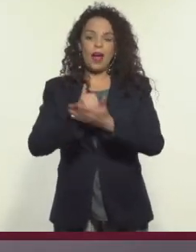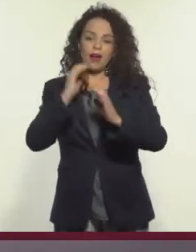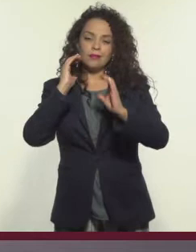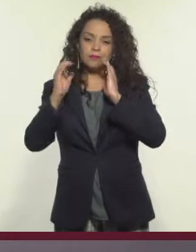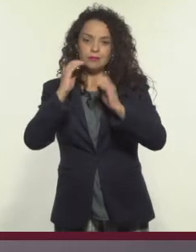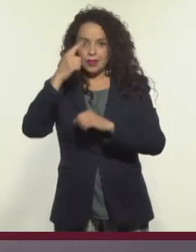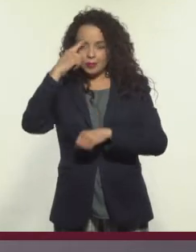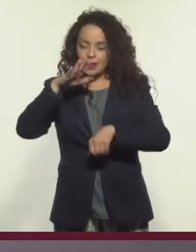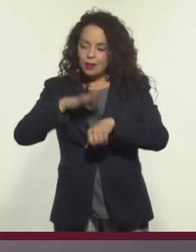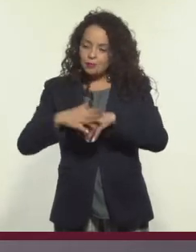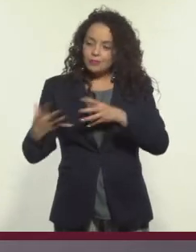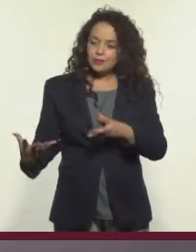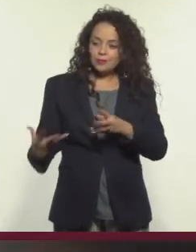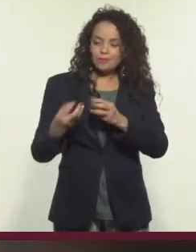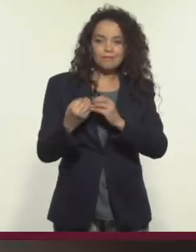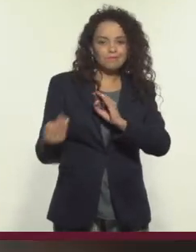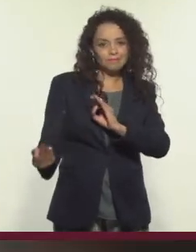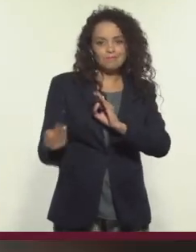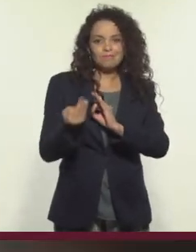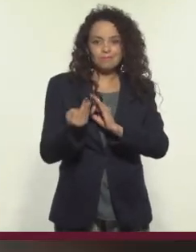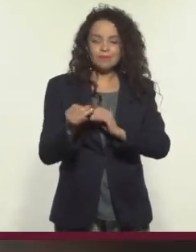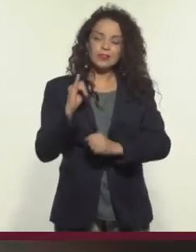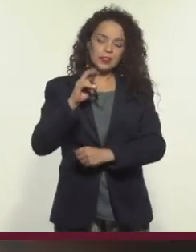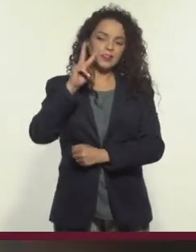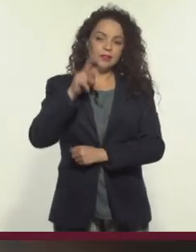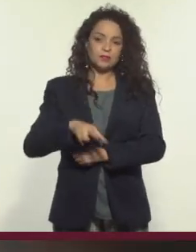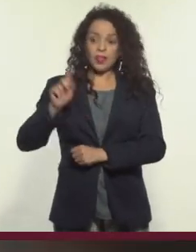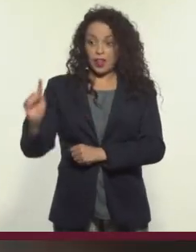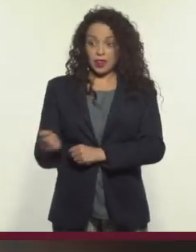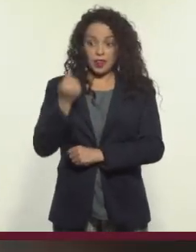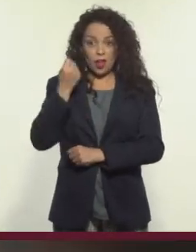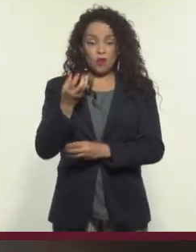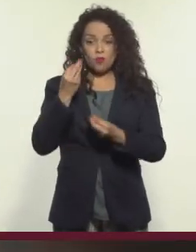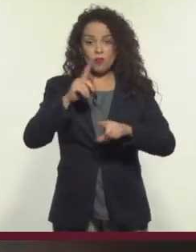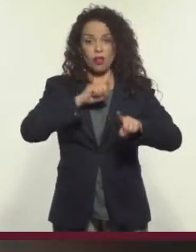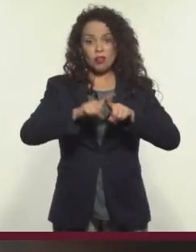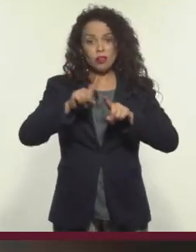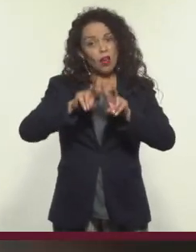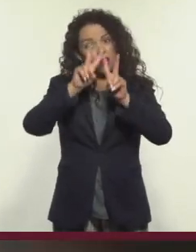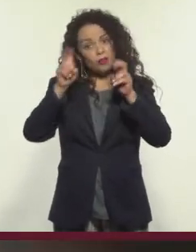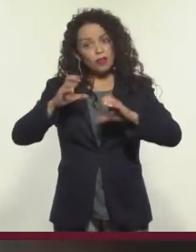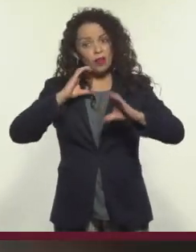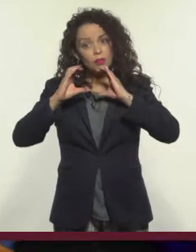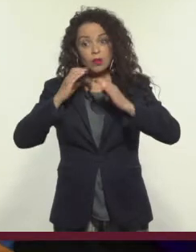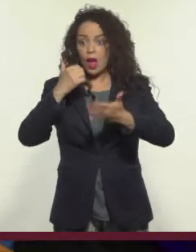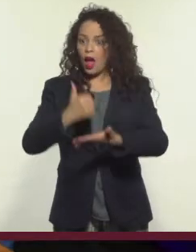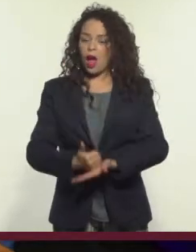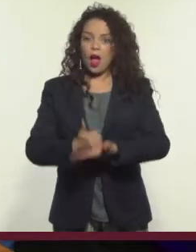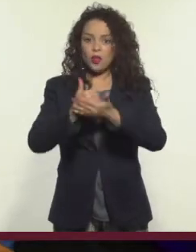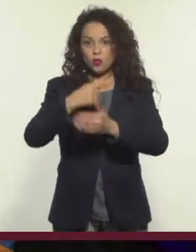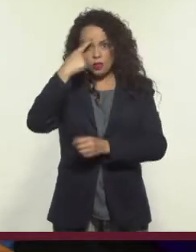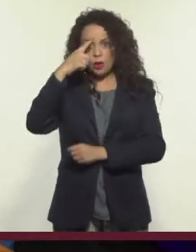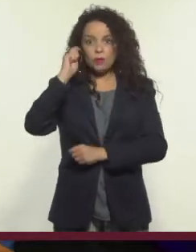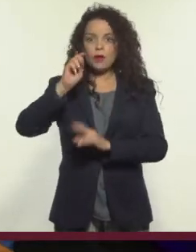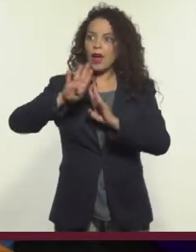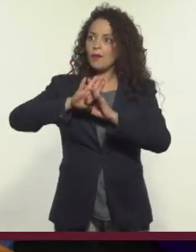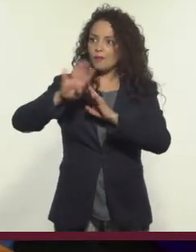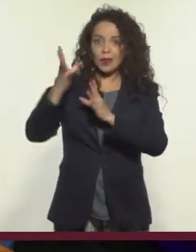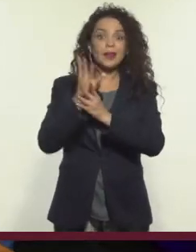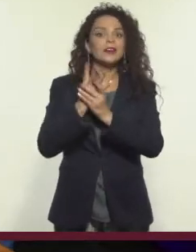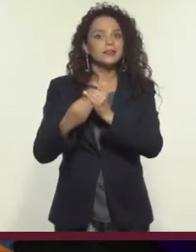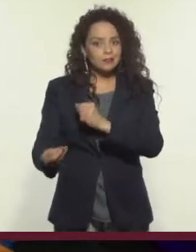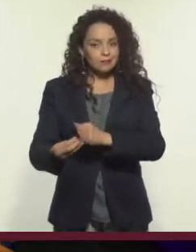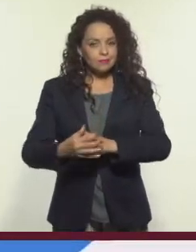comunicarnos y estar más cerca. Sí, y la verdad, con la tecnología muchos aspectos de la comunicación han ayudado a la migración.